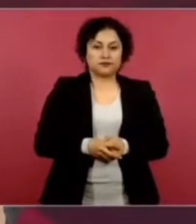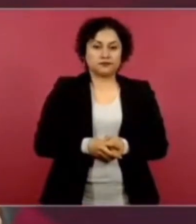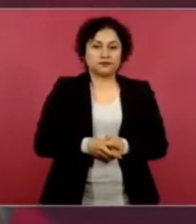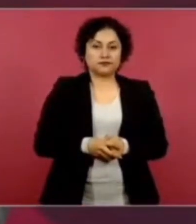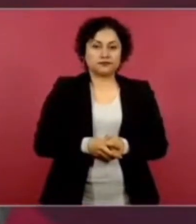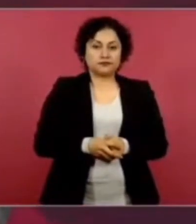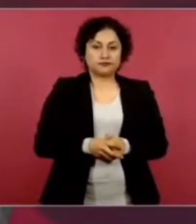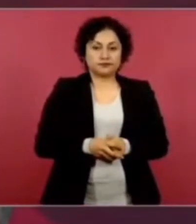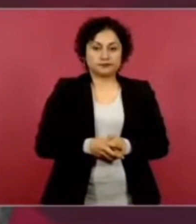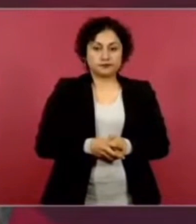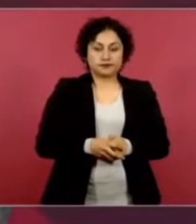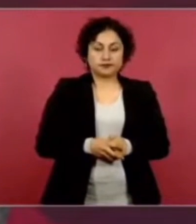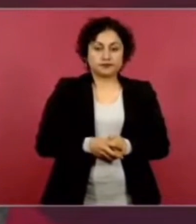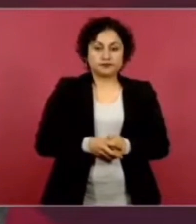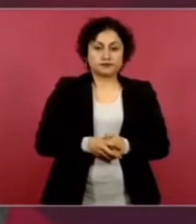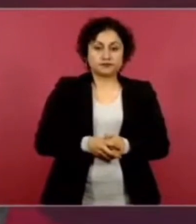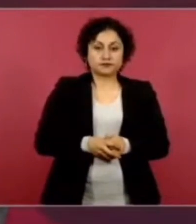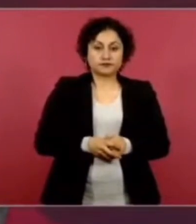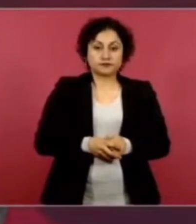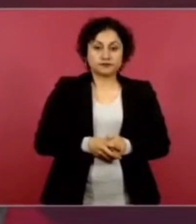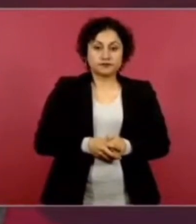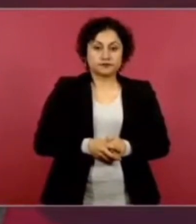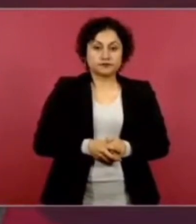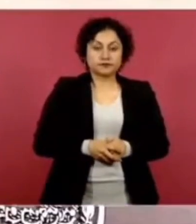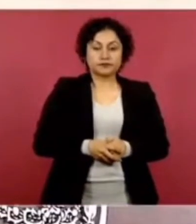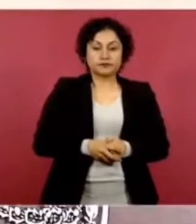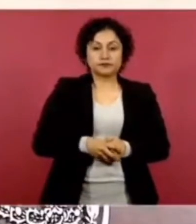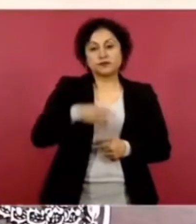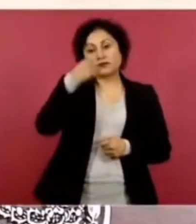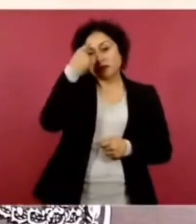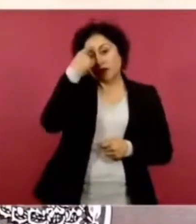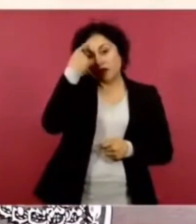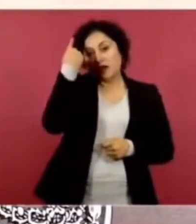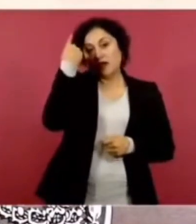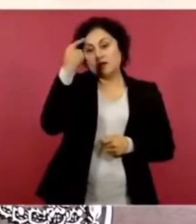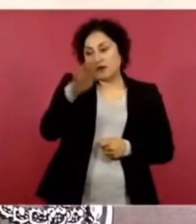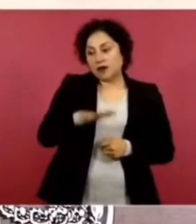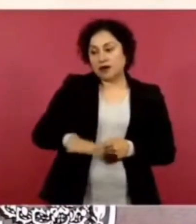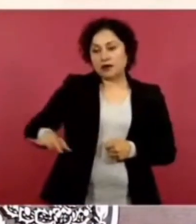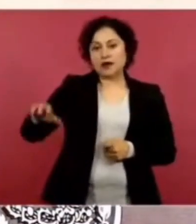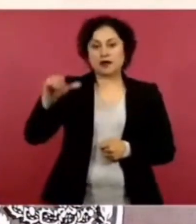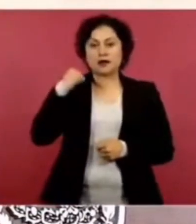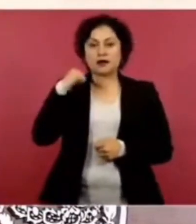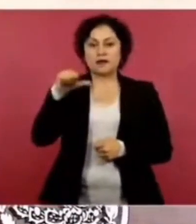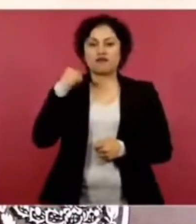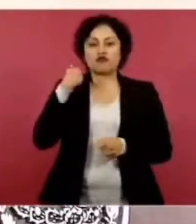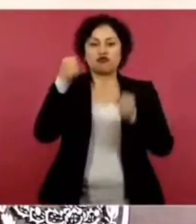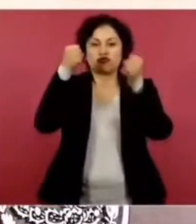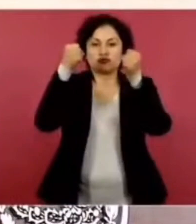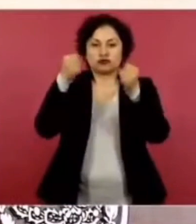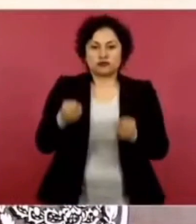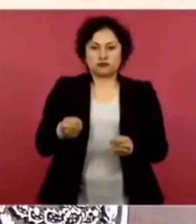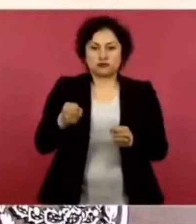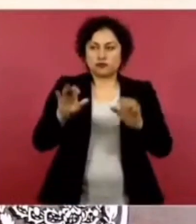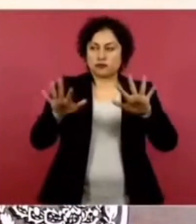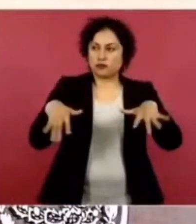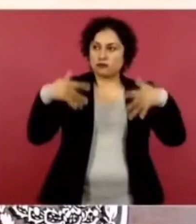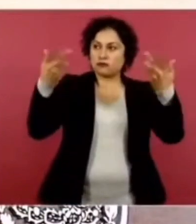siga siendo visitado Acapulco por muchos turistas.